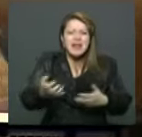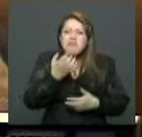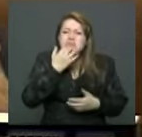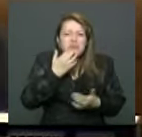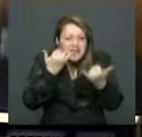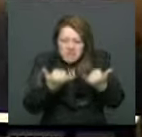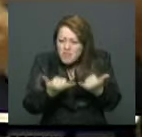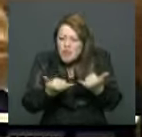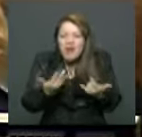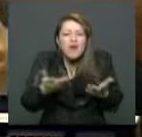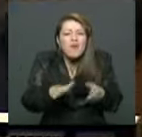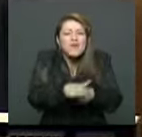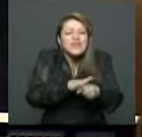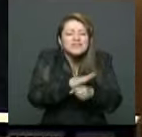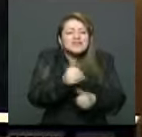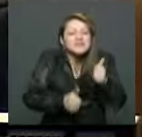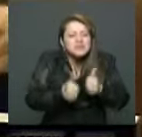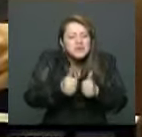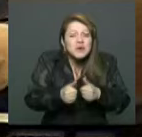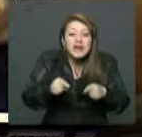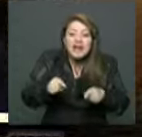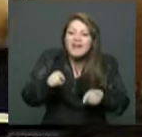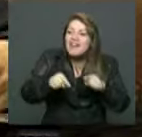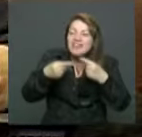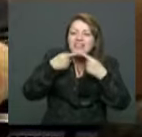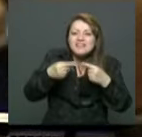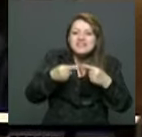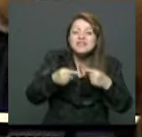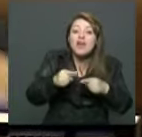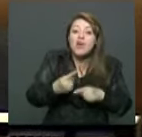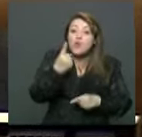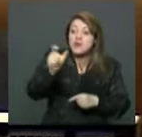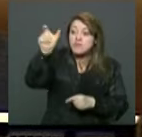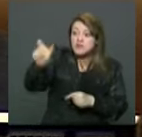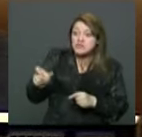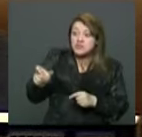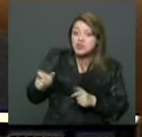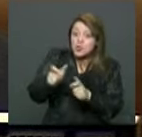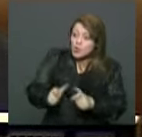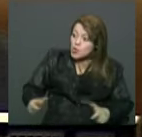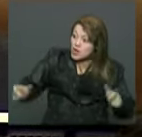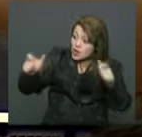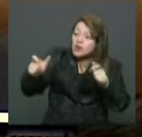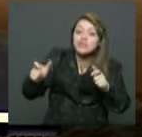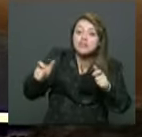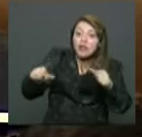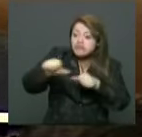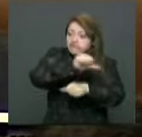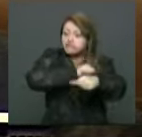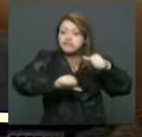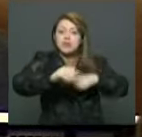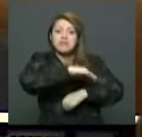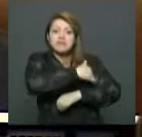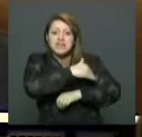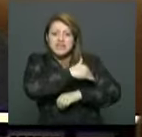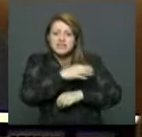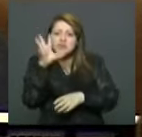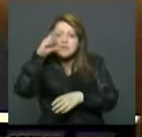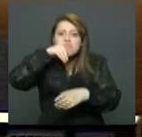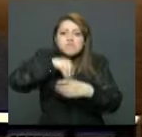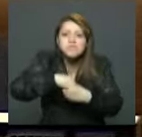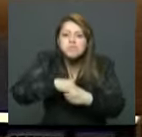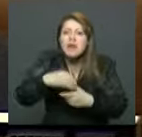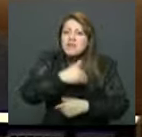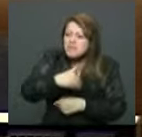evidenciar al decir que un congresista puede pasar a ser ministro del gabinete del presidente de turno,